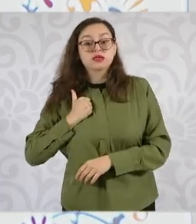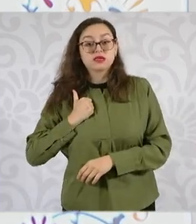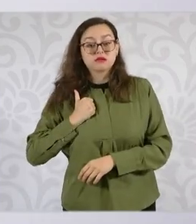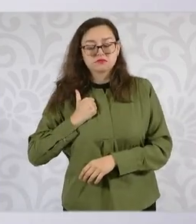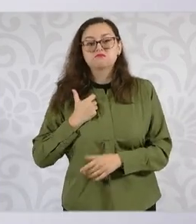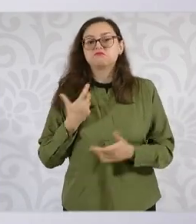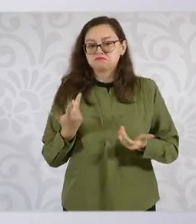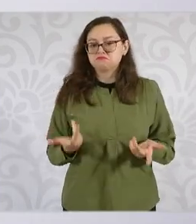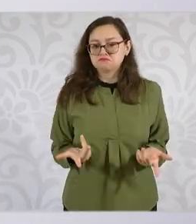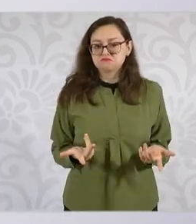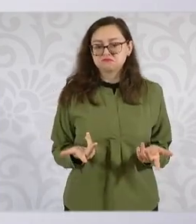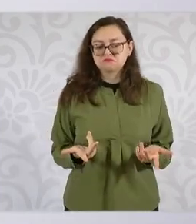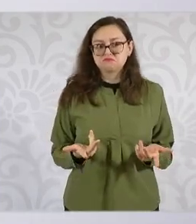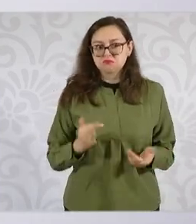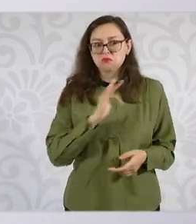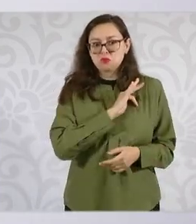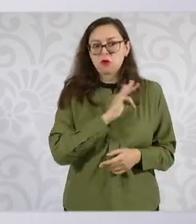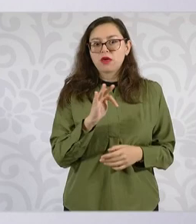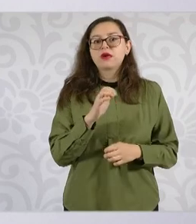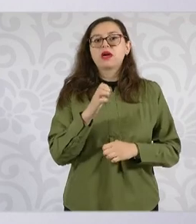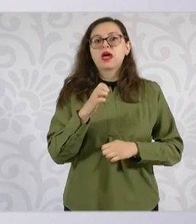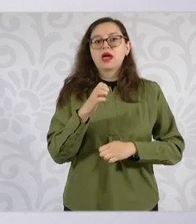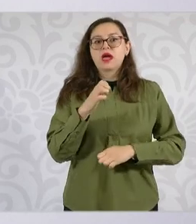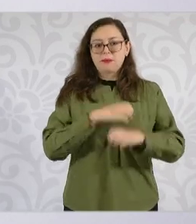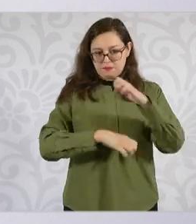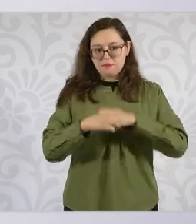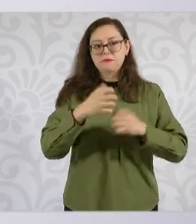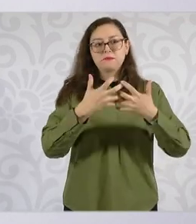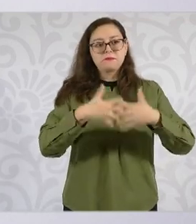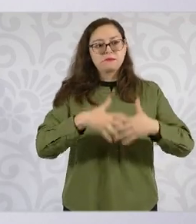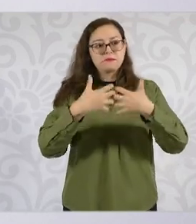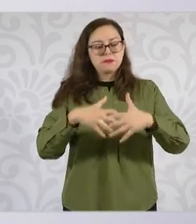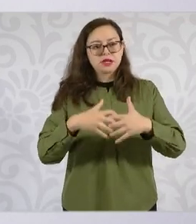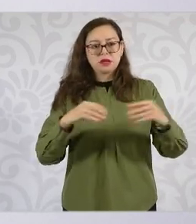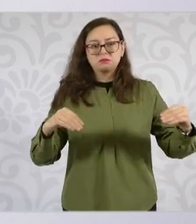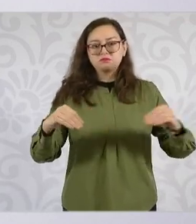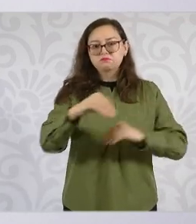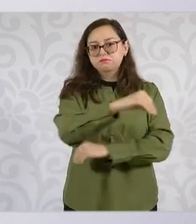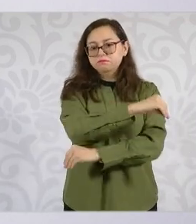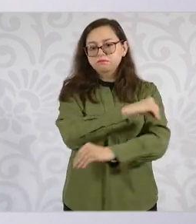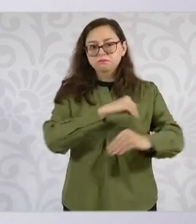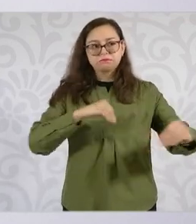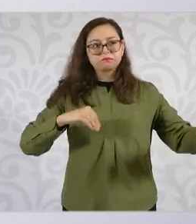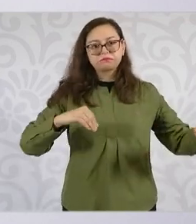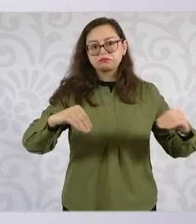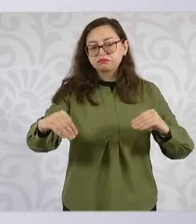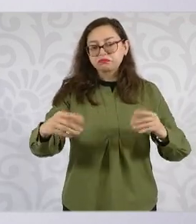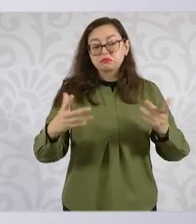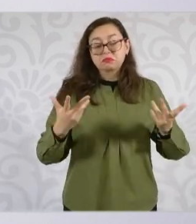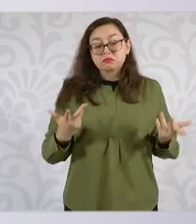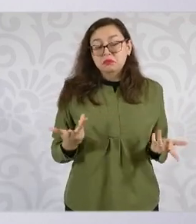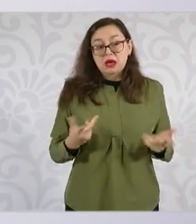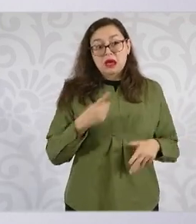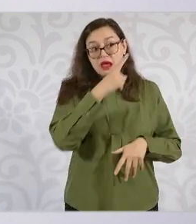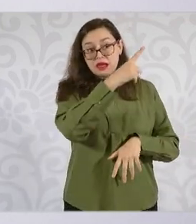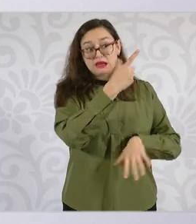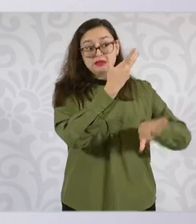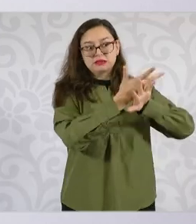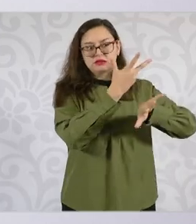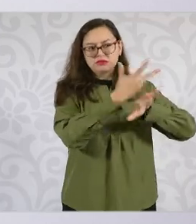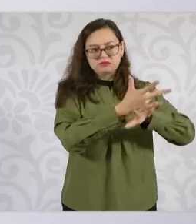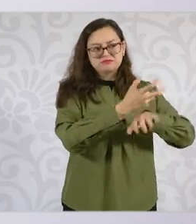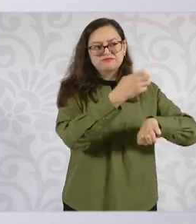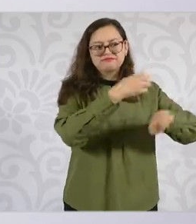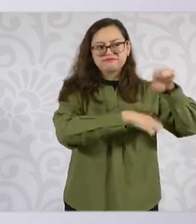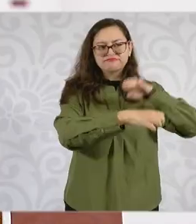relocalización de las empresas. Muchas empresas estadounidenses que encuentran en México una